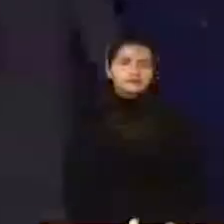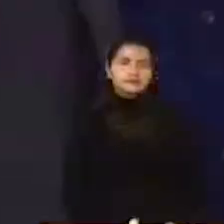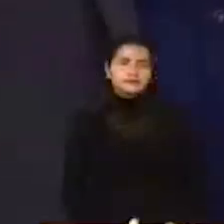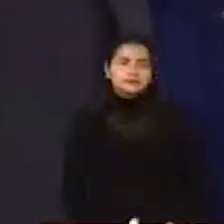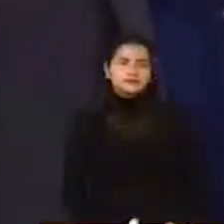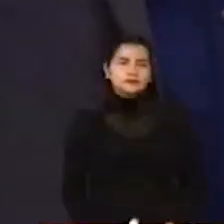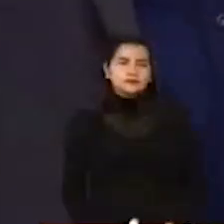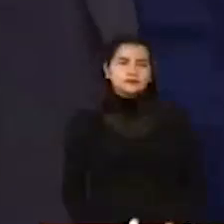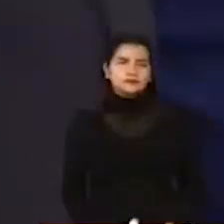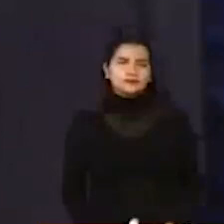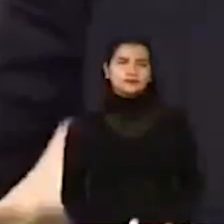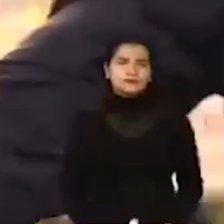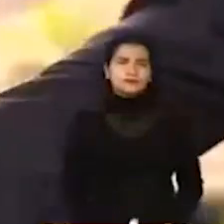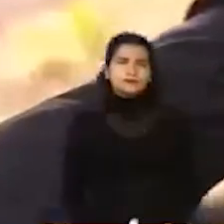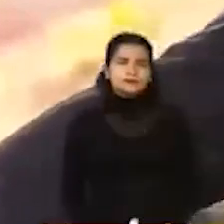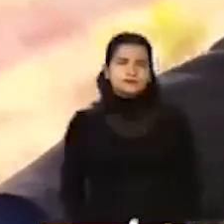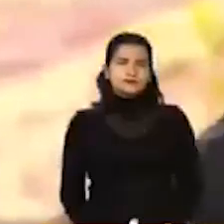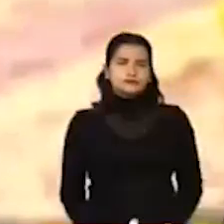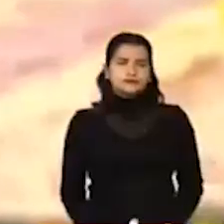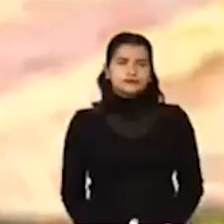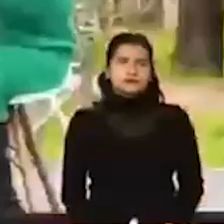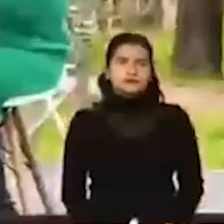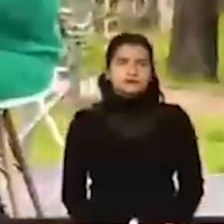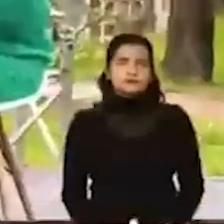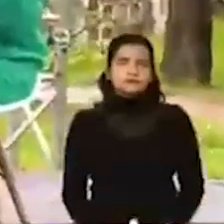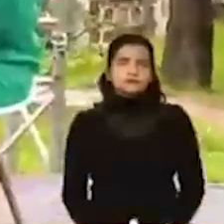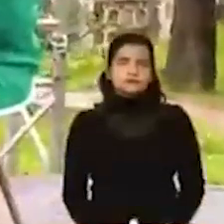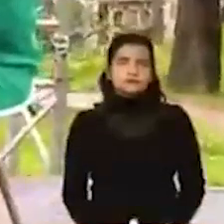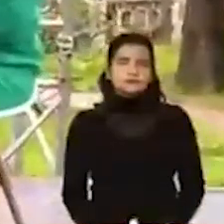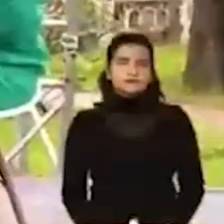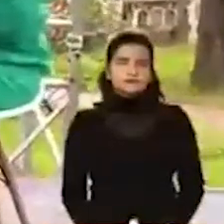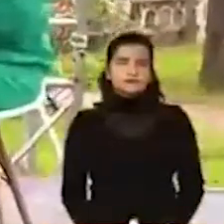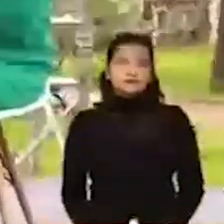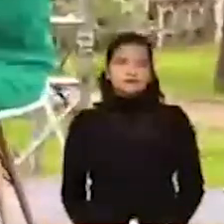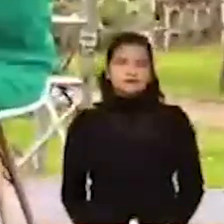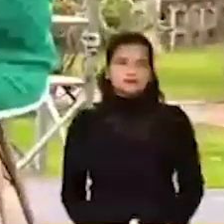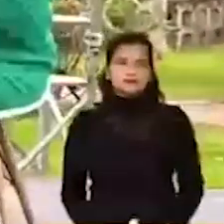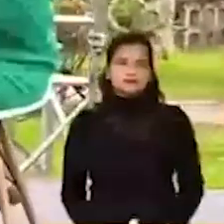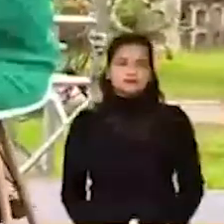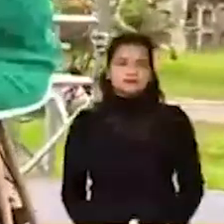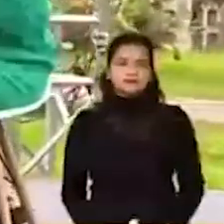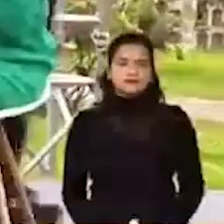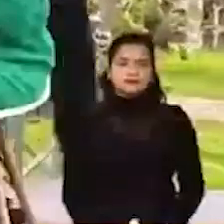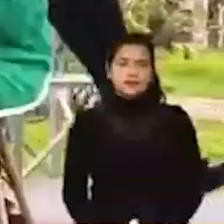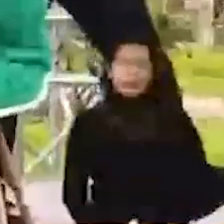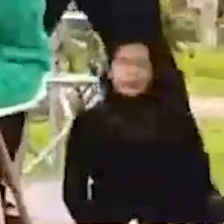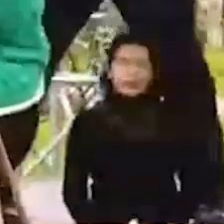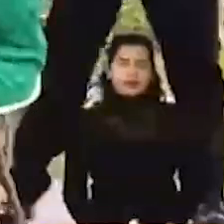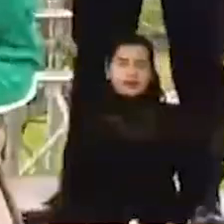Le cuento que no es fácil. Para mí es un poco difícil,